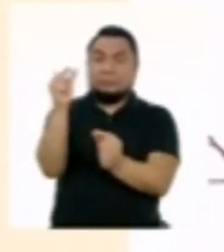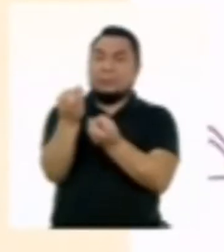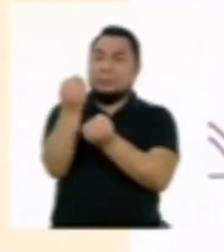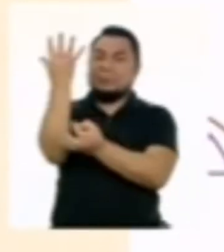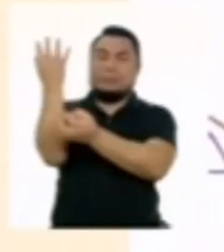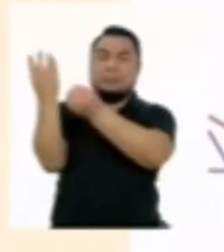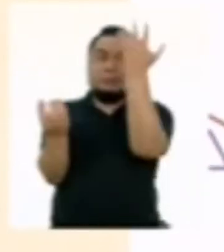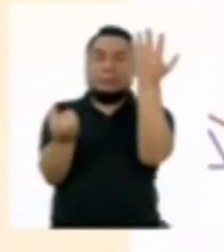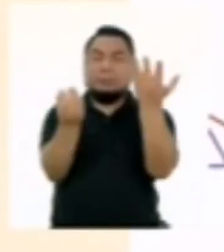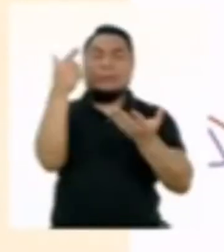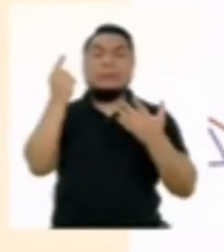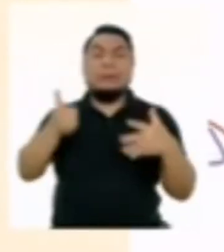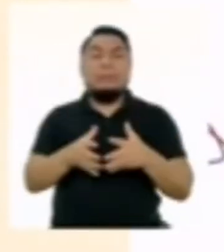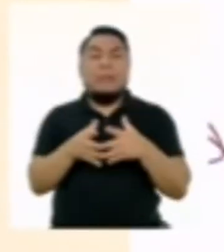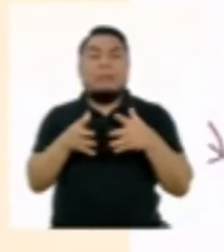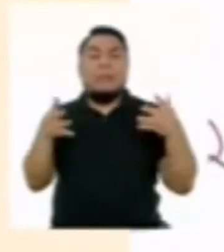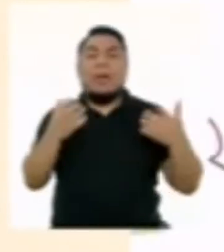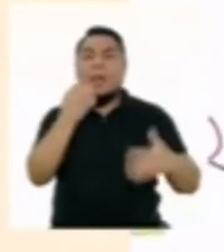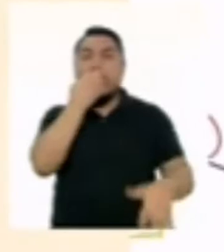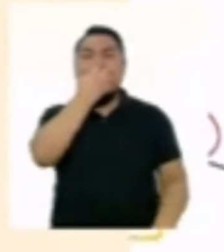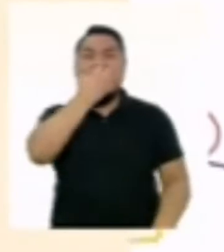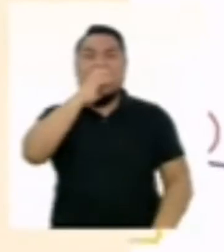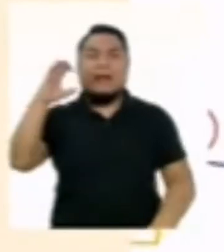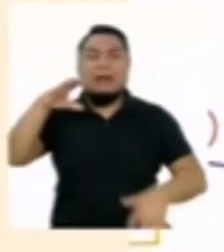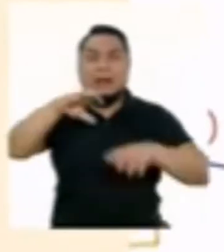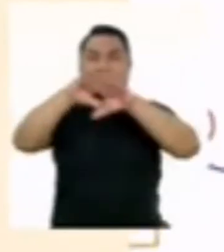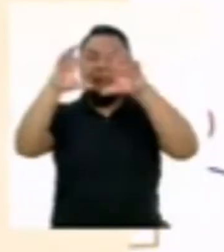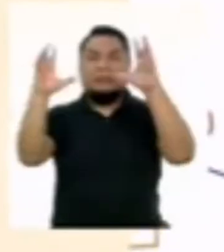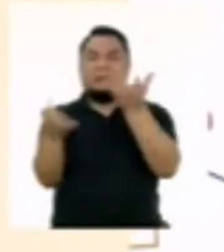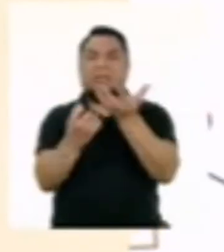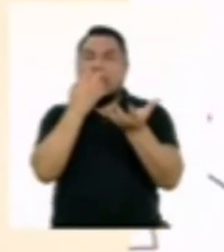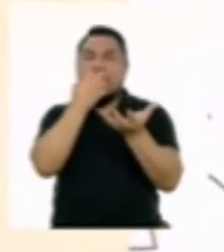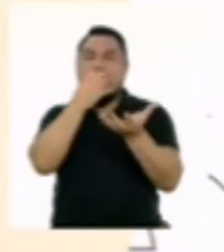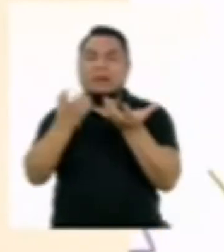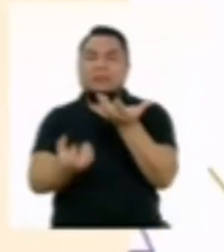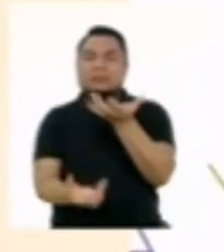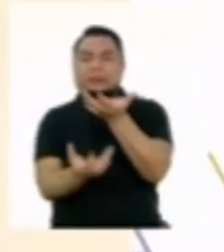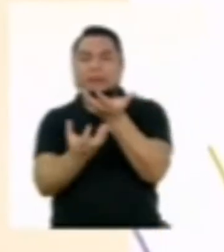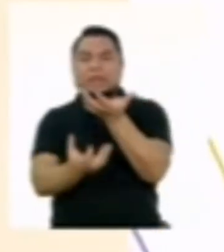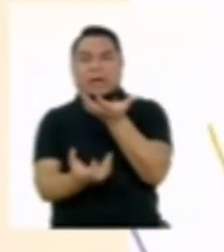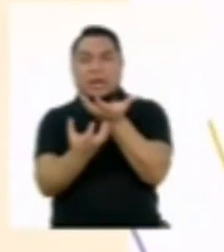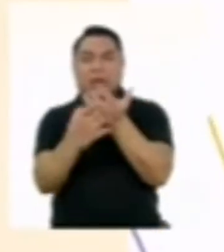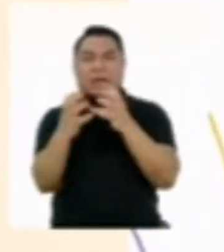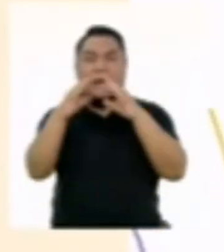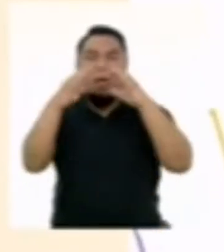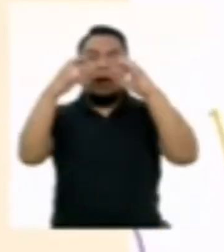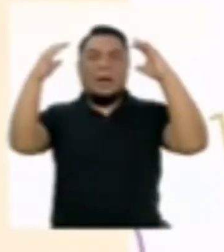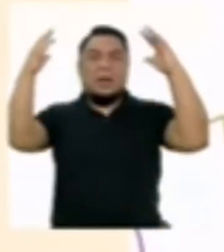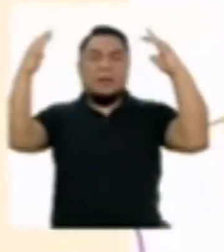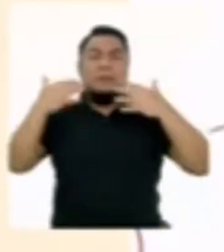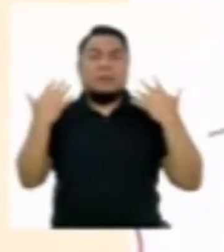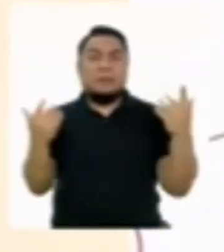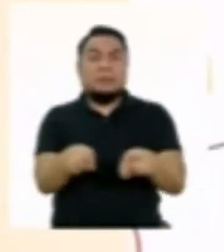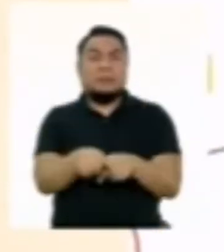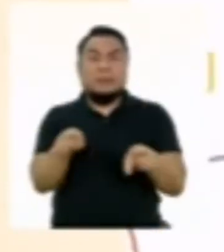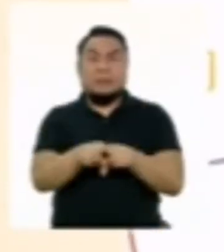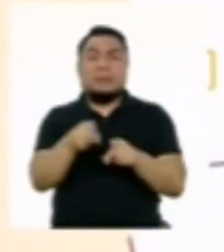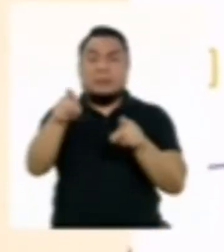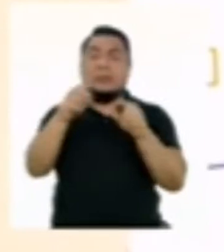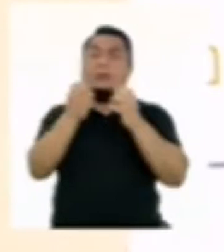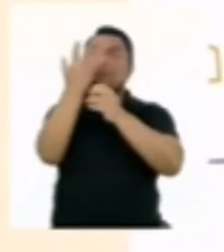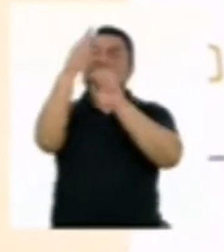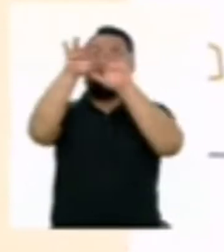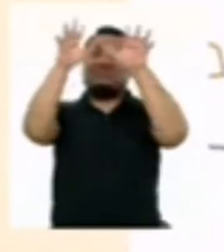ocasionando el aumento de la temperatura del planeta. Esto, a su vez, causa que los nevados, la mayor